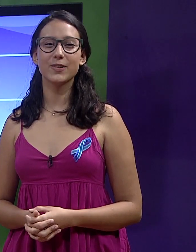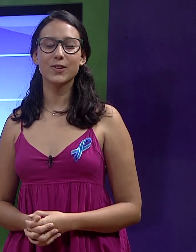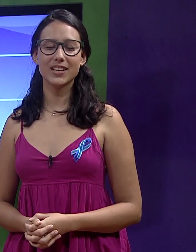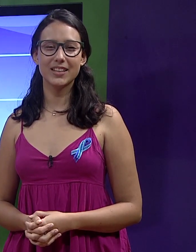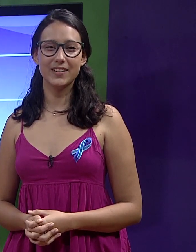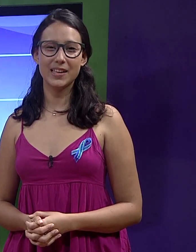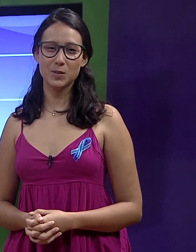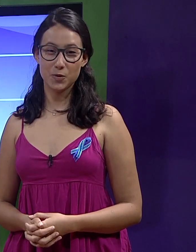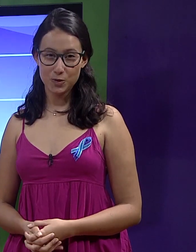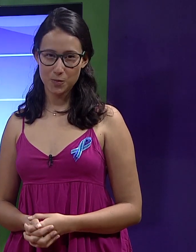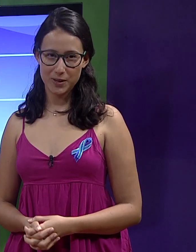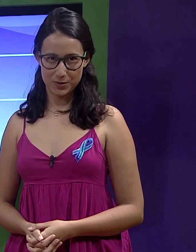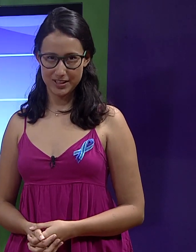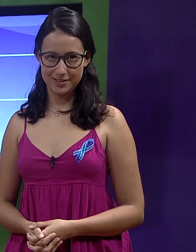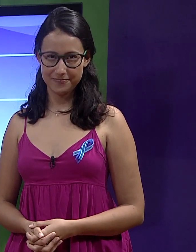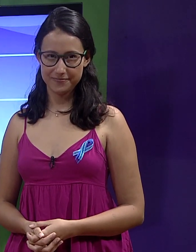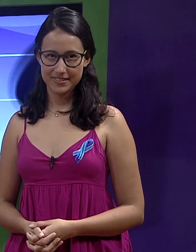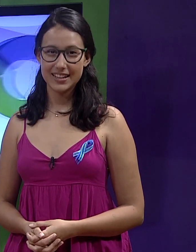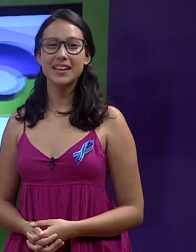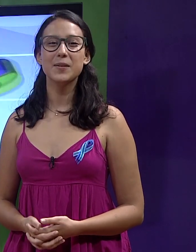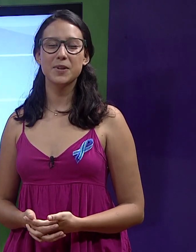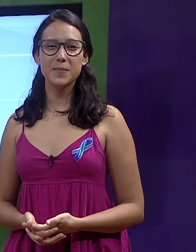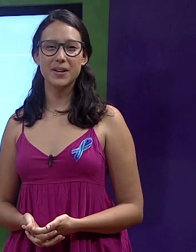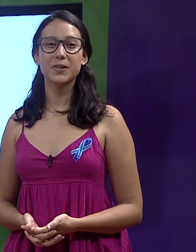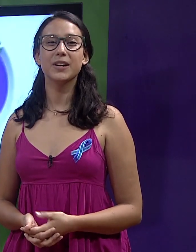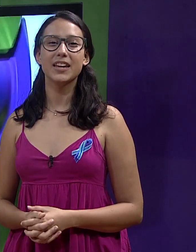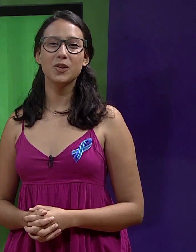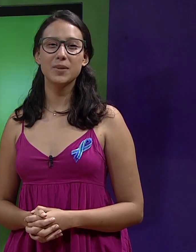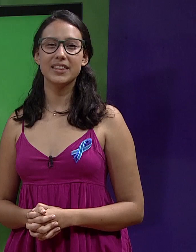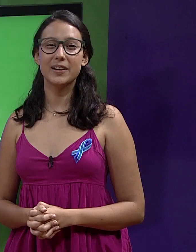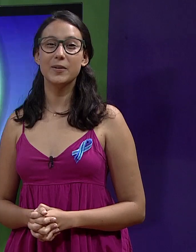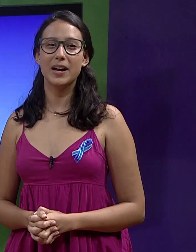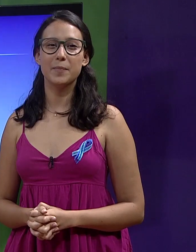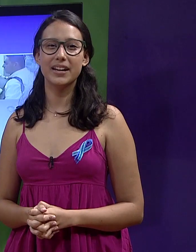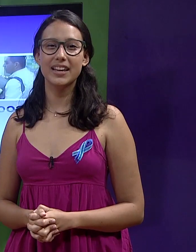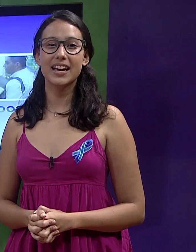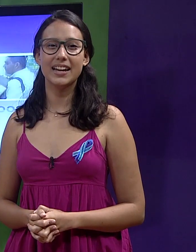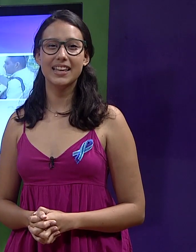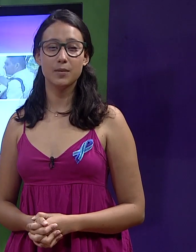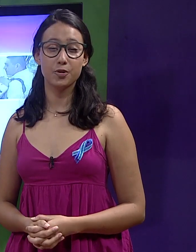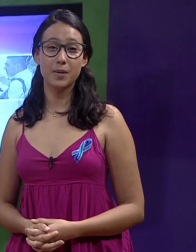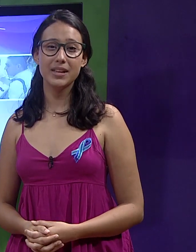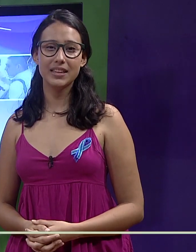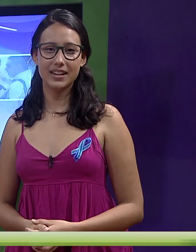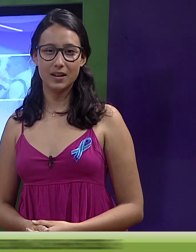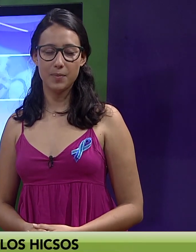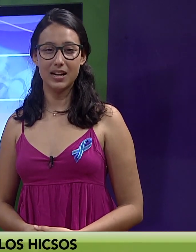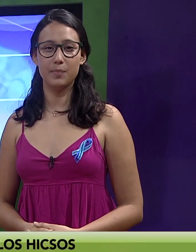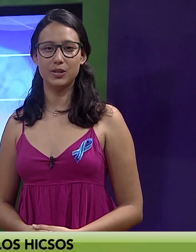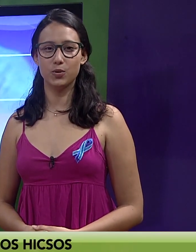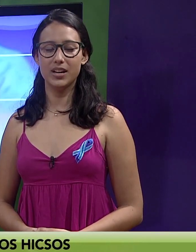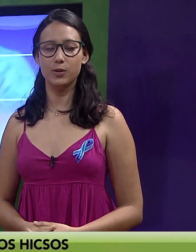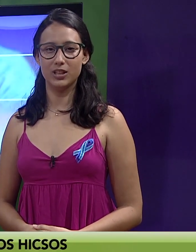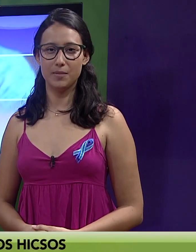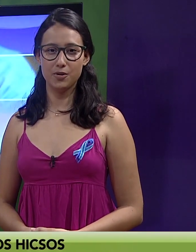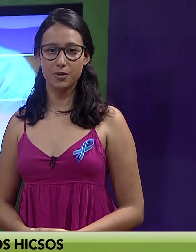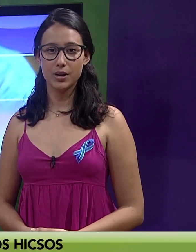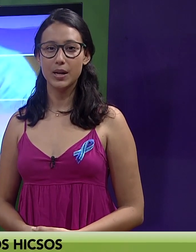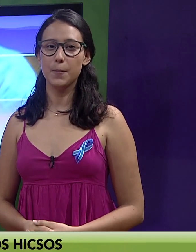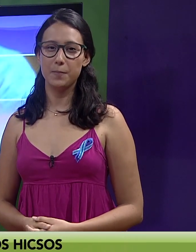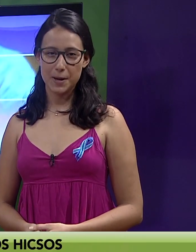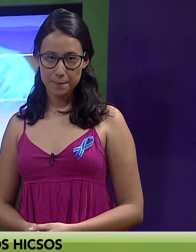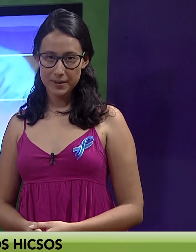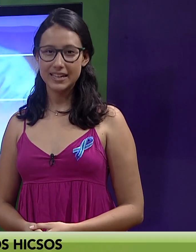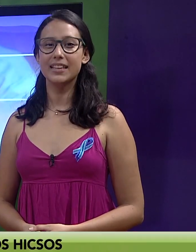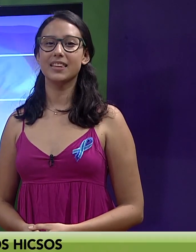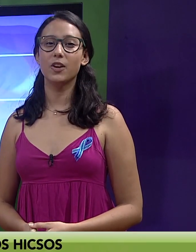hoy traigo dos actividades justo para usted. Primero, quiero invitarlo al baile de gala del programa integral para la persona adulta mayor,